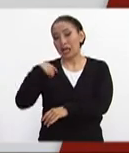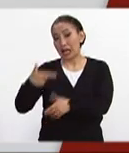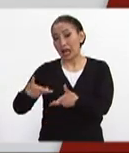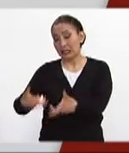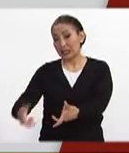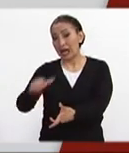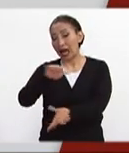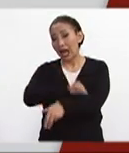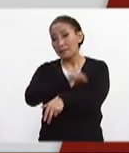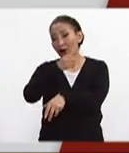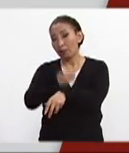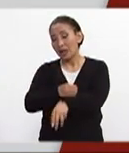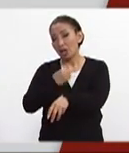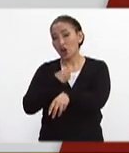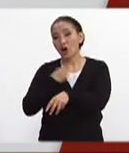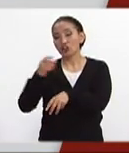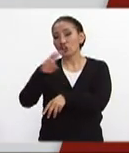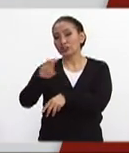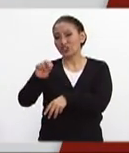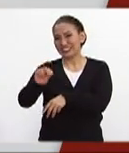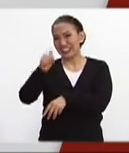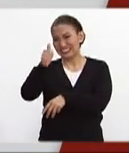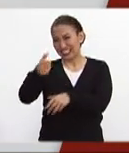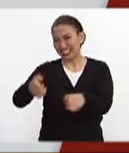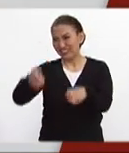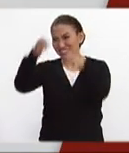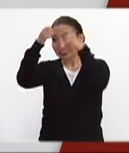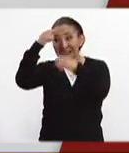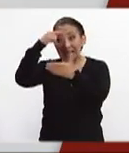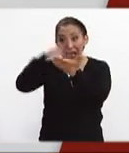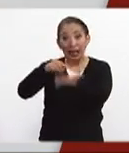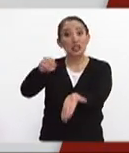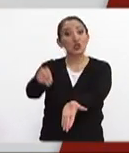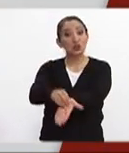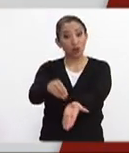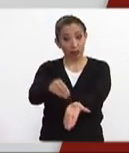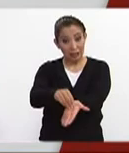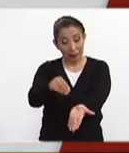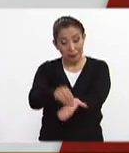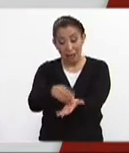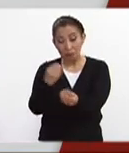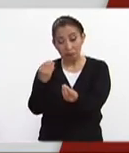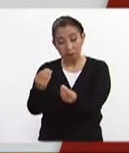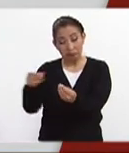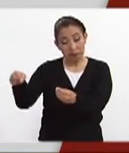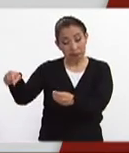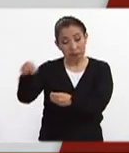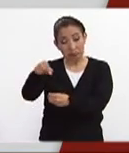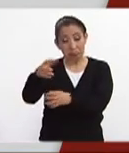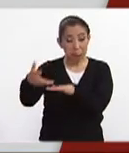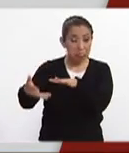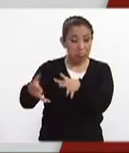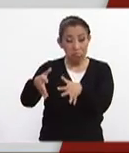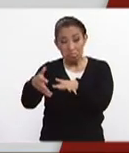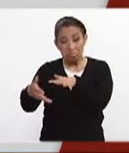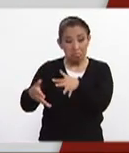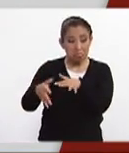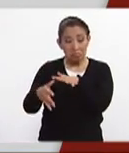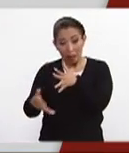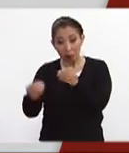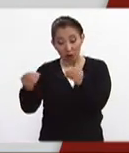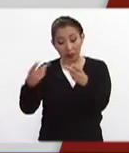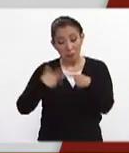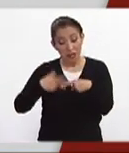286 en la Roma Norte donde se cree que hay cantidad por lo menos pues